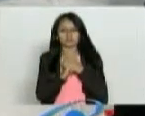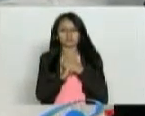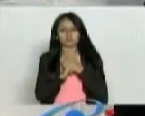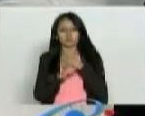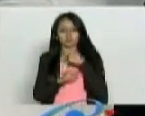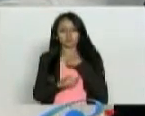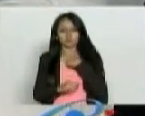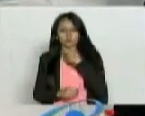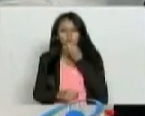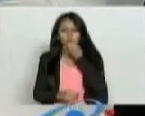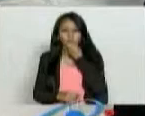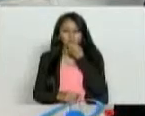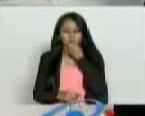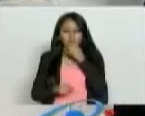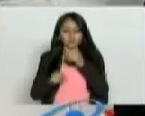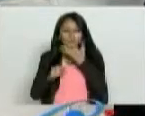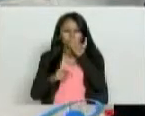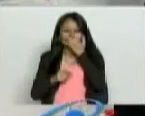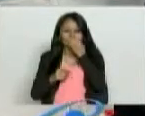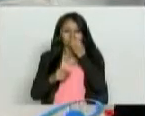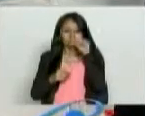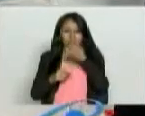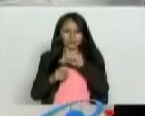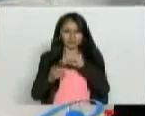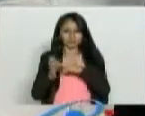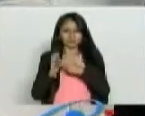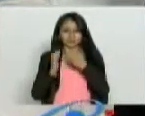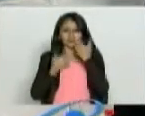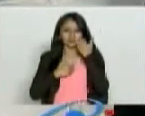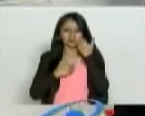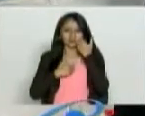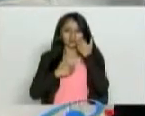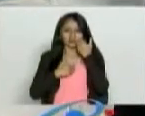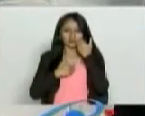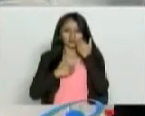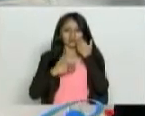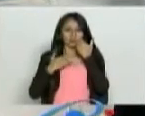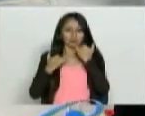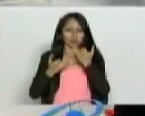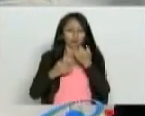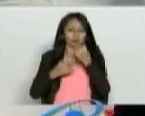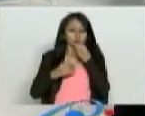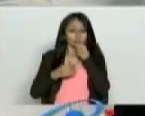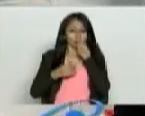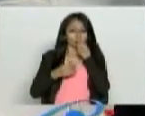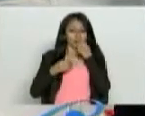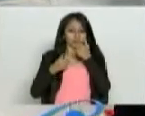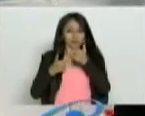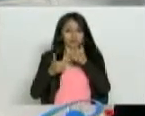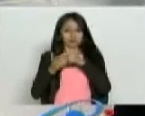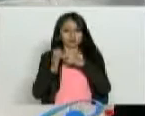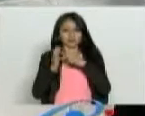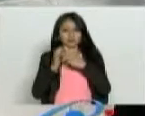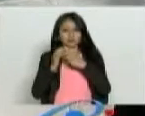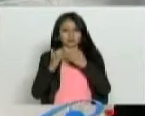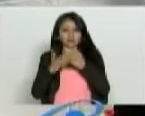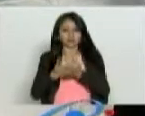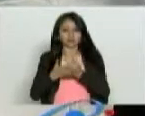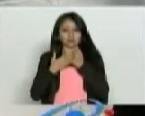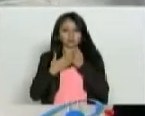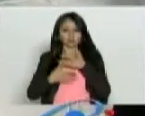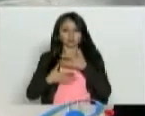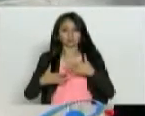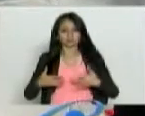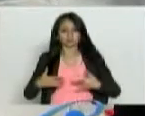mala comida a uno lo enferma, es obvio que la buena comida a uno lo alivia. El mejor calcio que ustedes